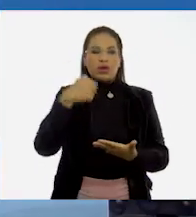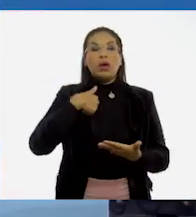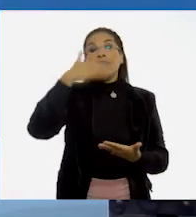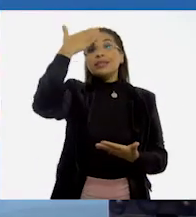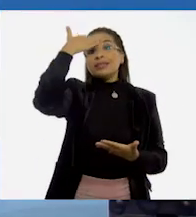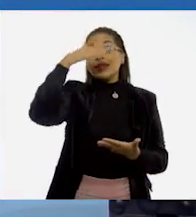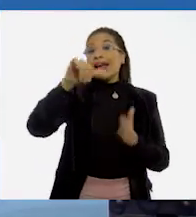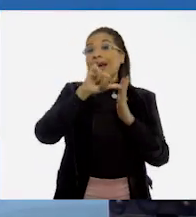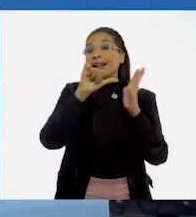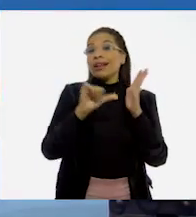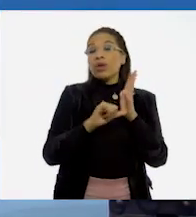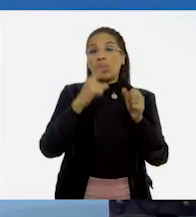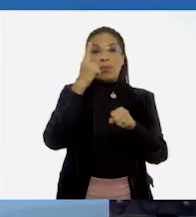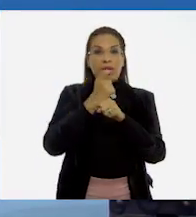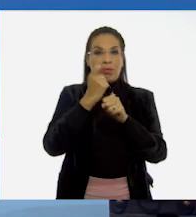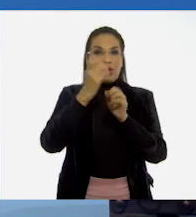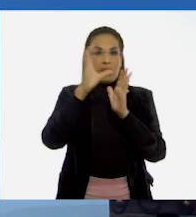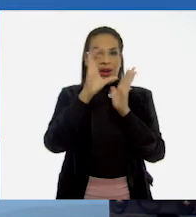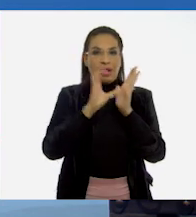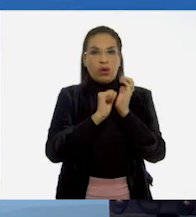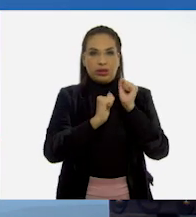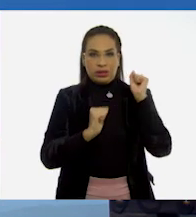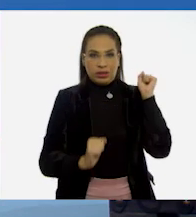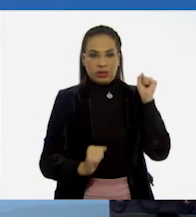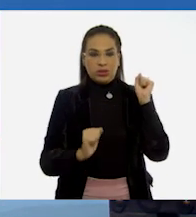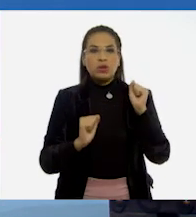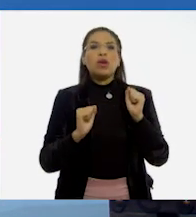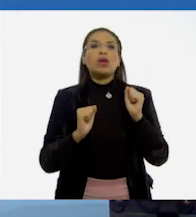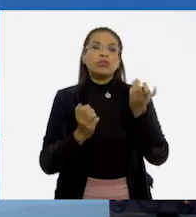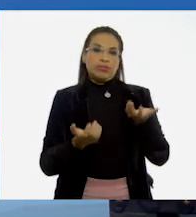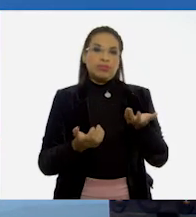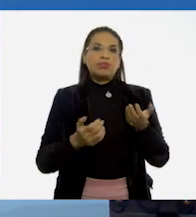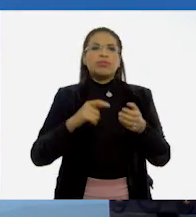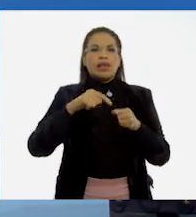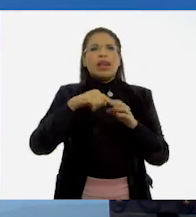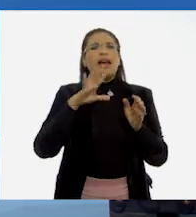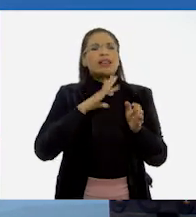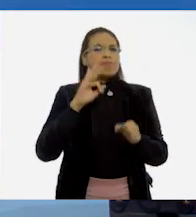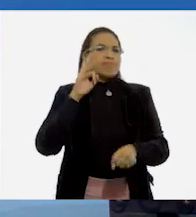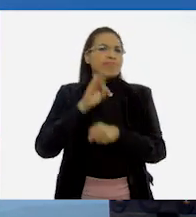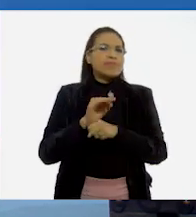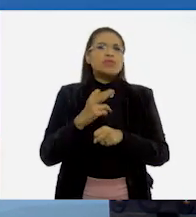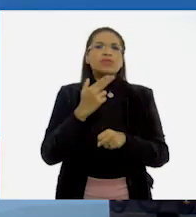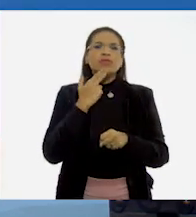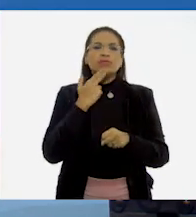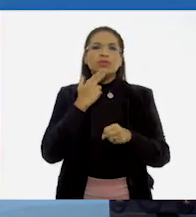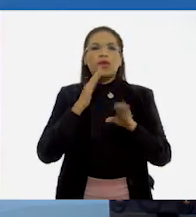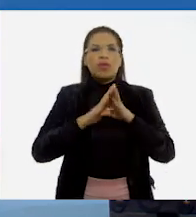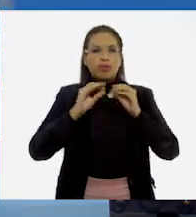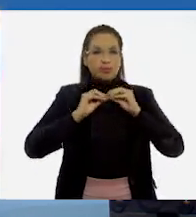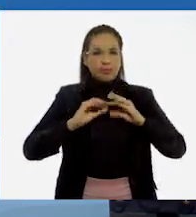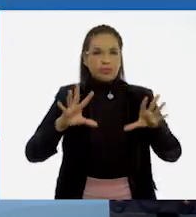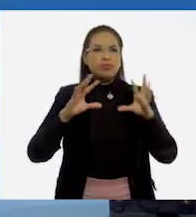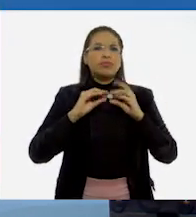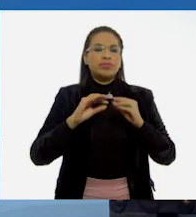que el artículo primero de la Constitución Política nos garantiza promover,